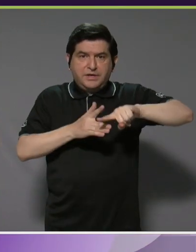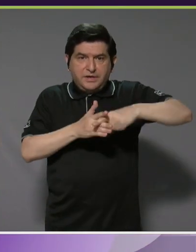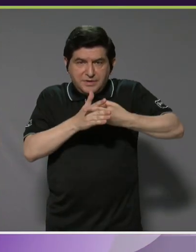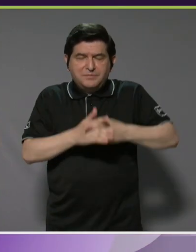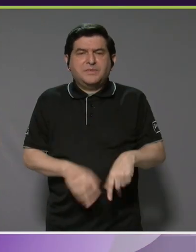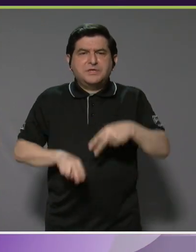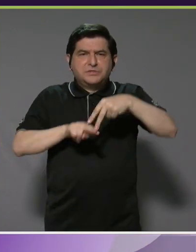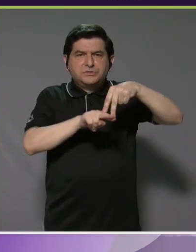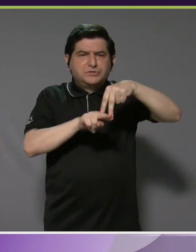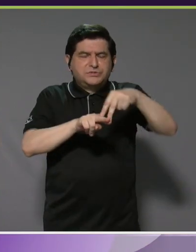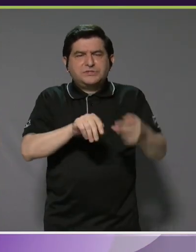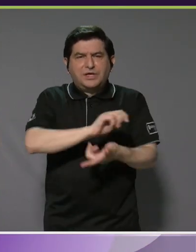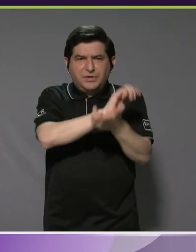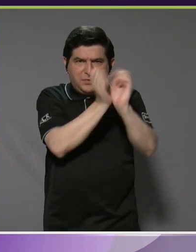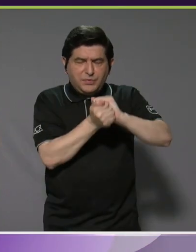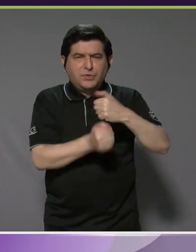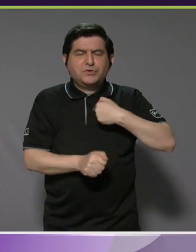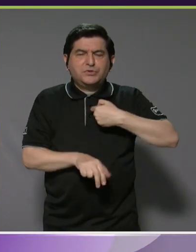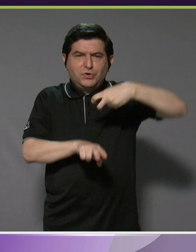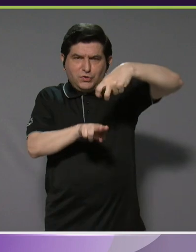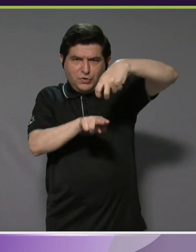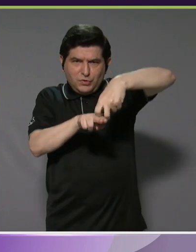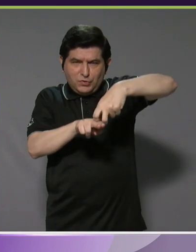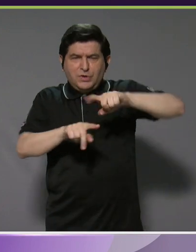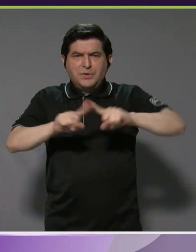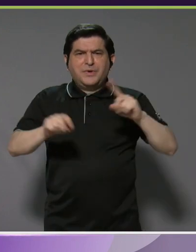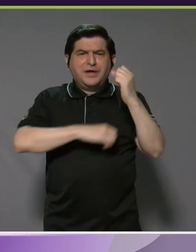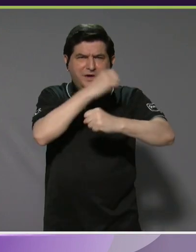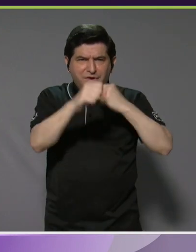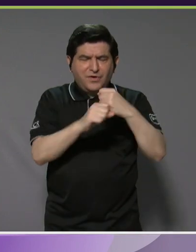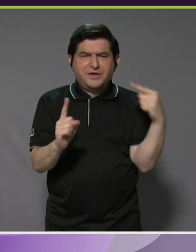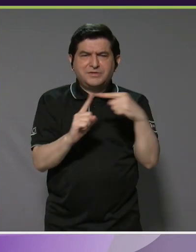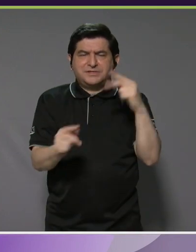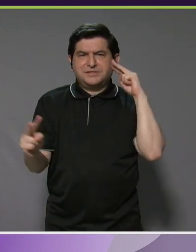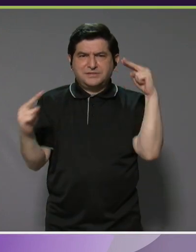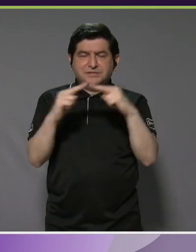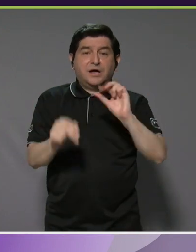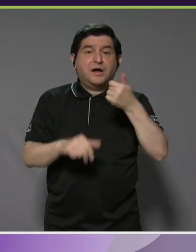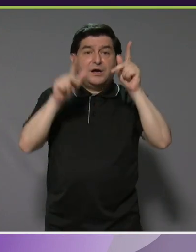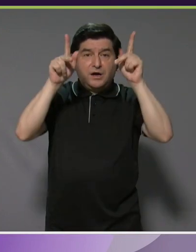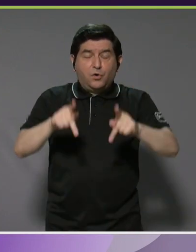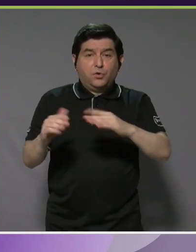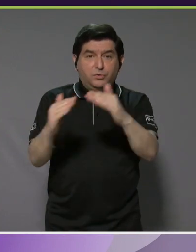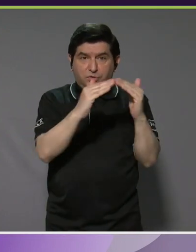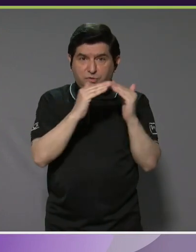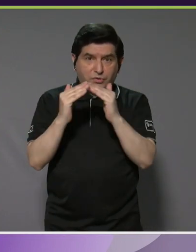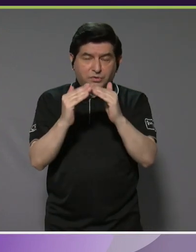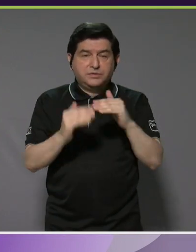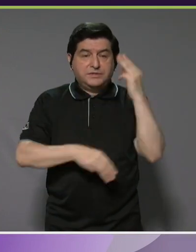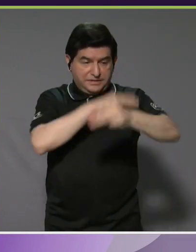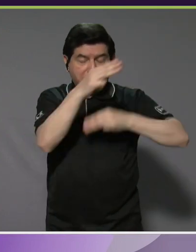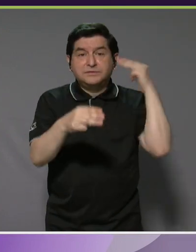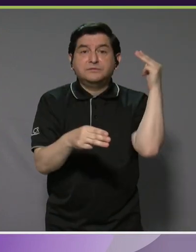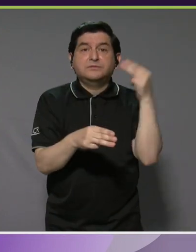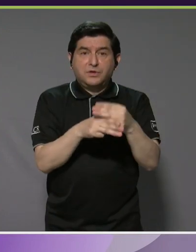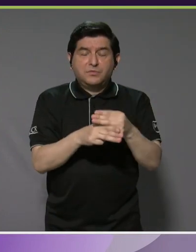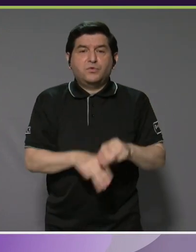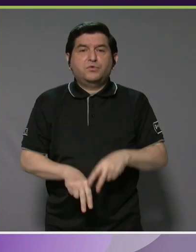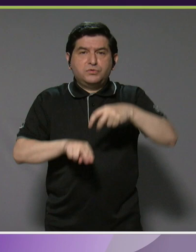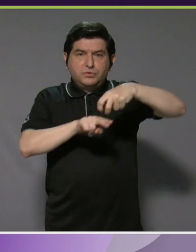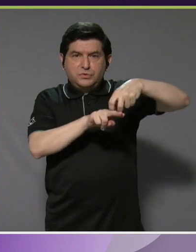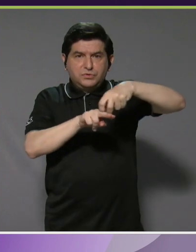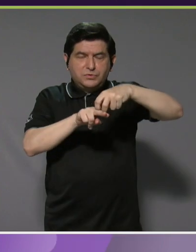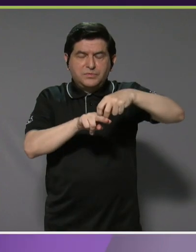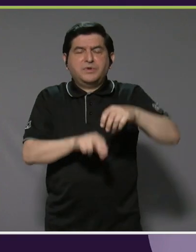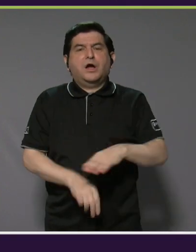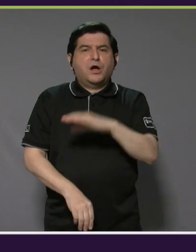surf adaptado. Yo surfeo de rodillas, pero pasaron varios años hasta que conocí a otras personas de la comunidad alrededor del mundo que surfeaban